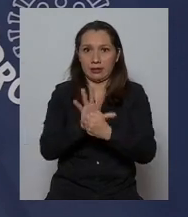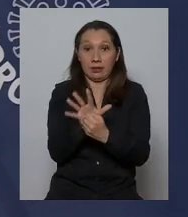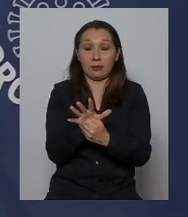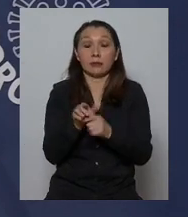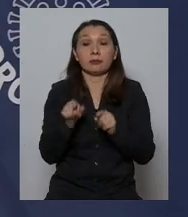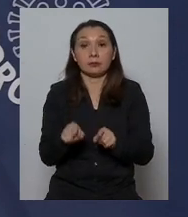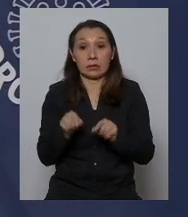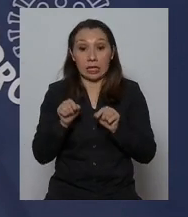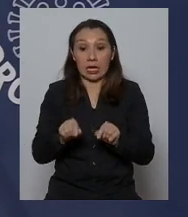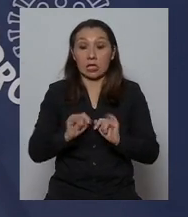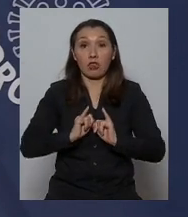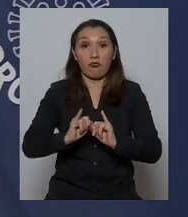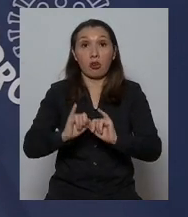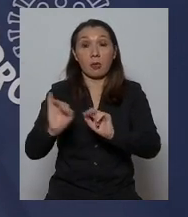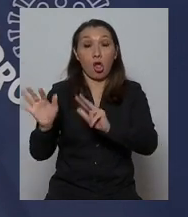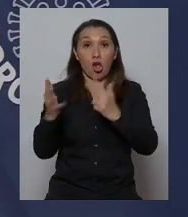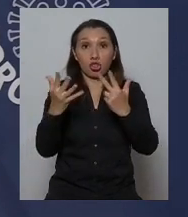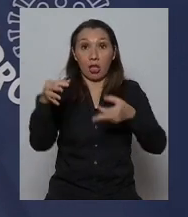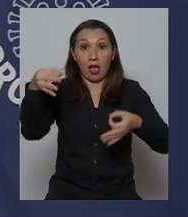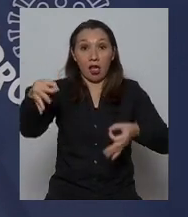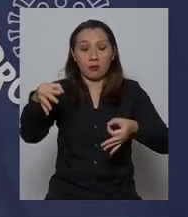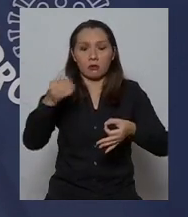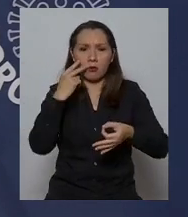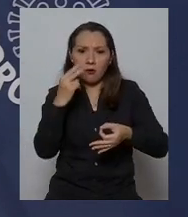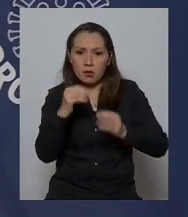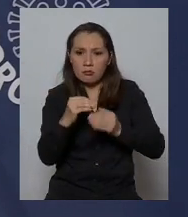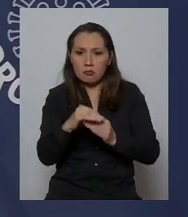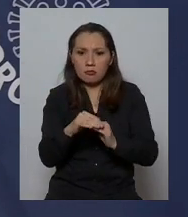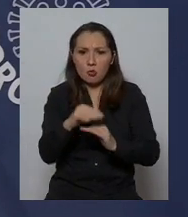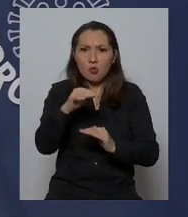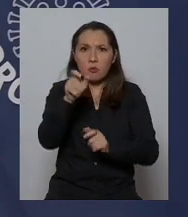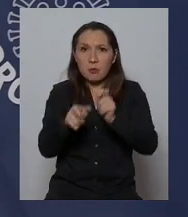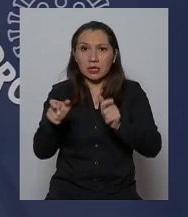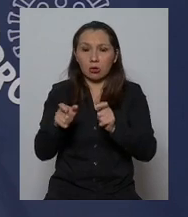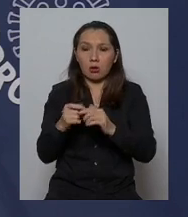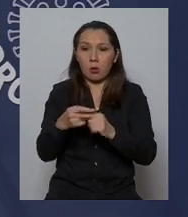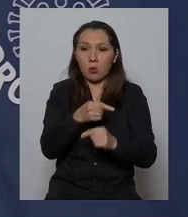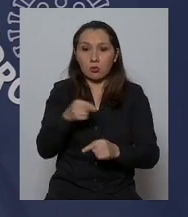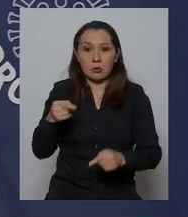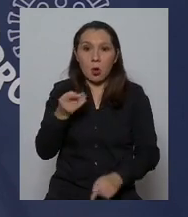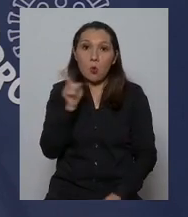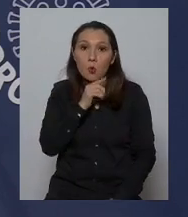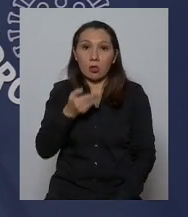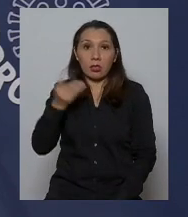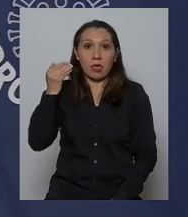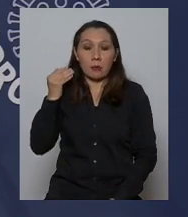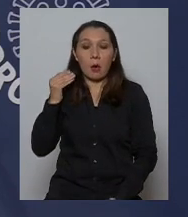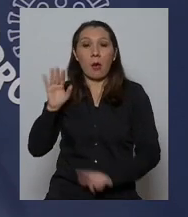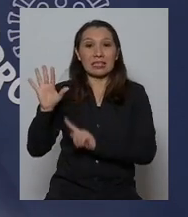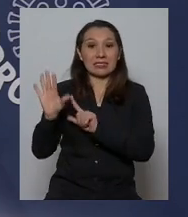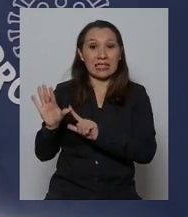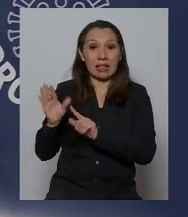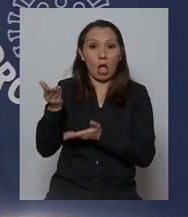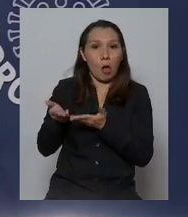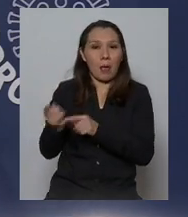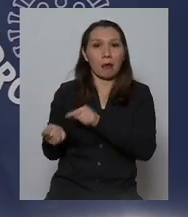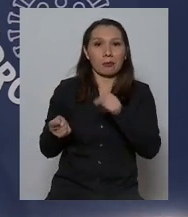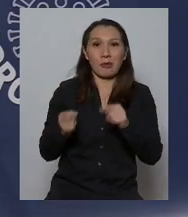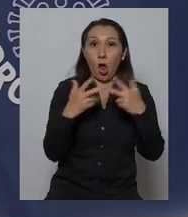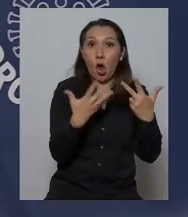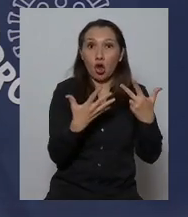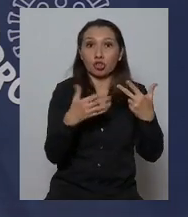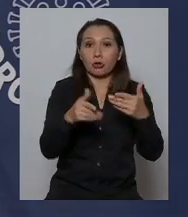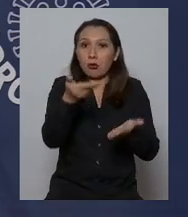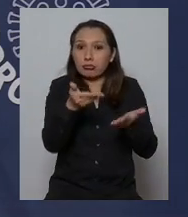probablemente en este informe número 8 se van a ver un aumento de casos en la última semana en relación al informe número 7 y es